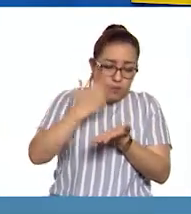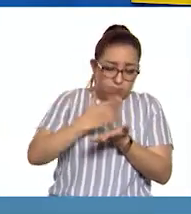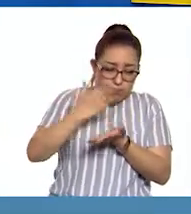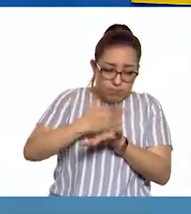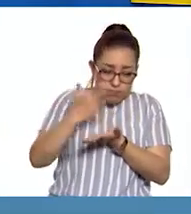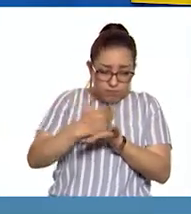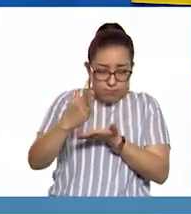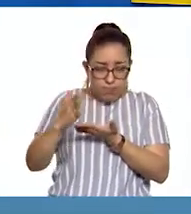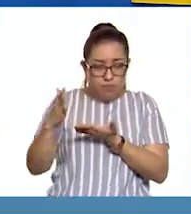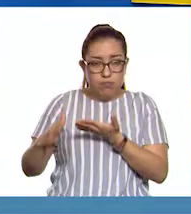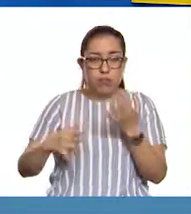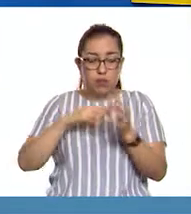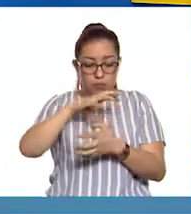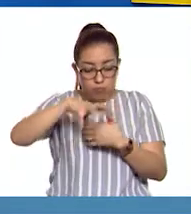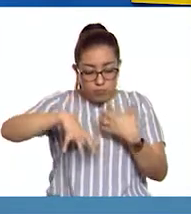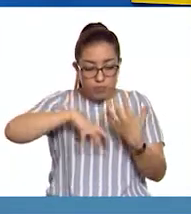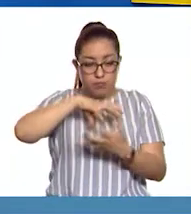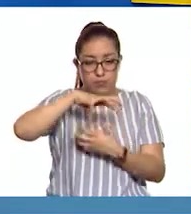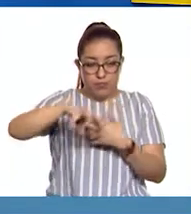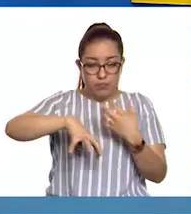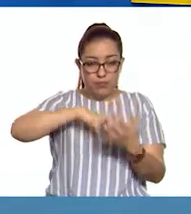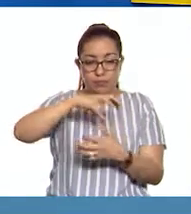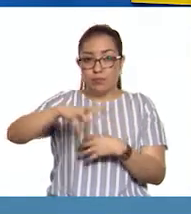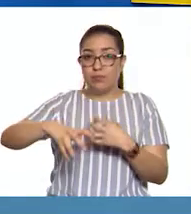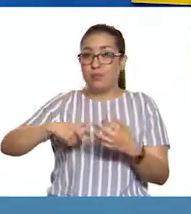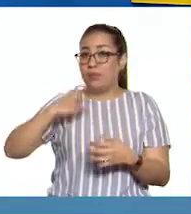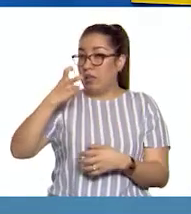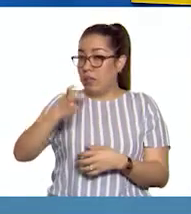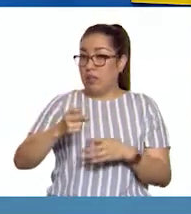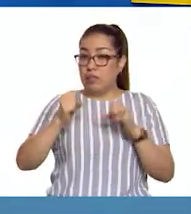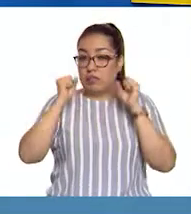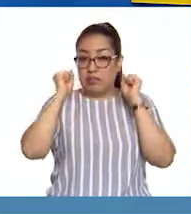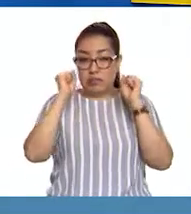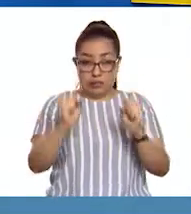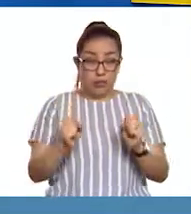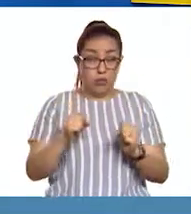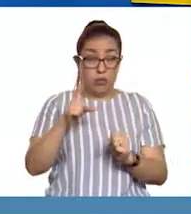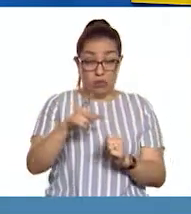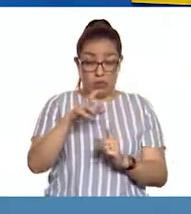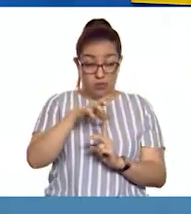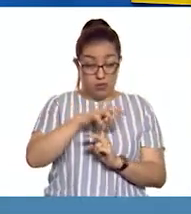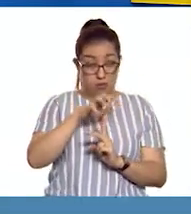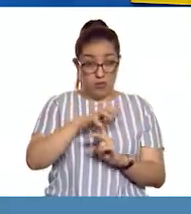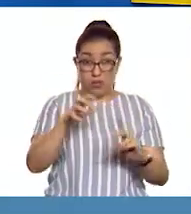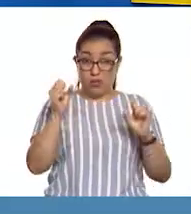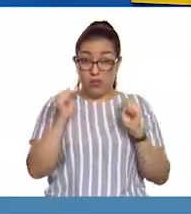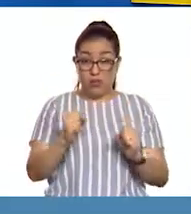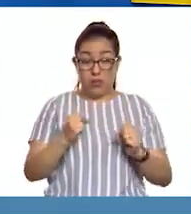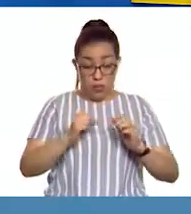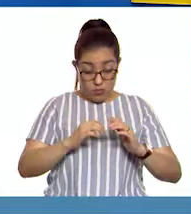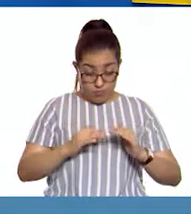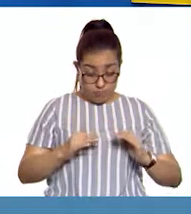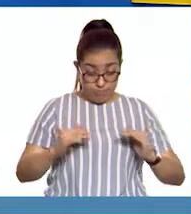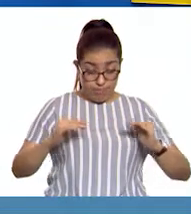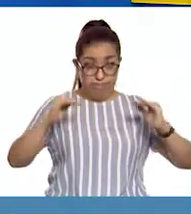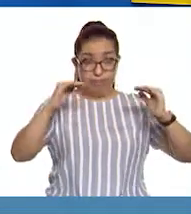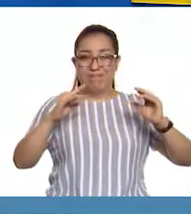revolverlas con la paja. Sin embargo, esto no garantiza el crecimiento apropiado del hongo, porque las setas cortadas